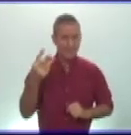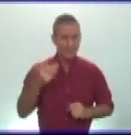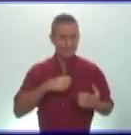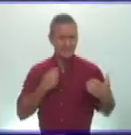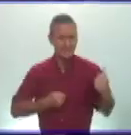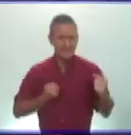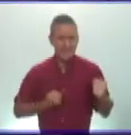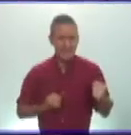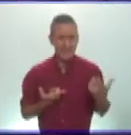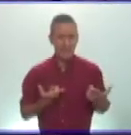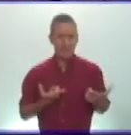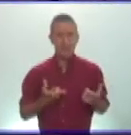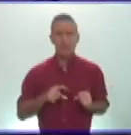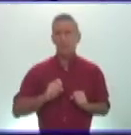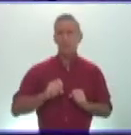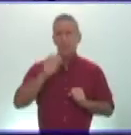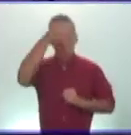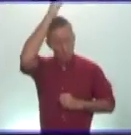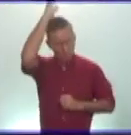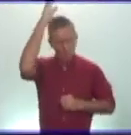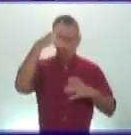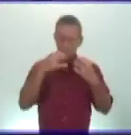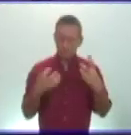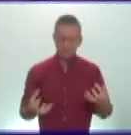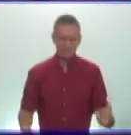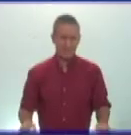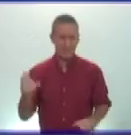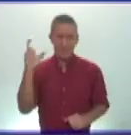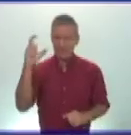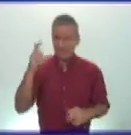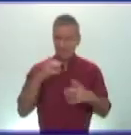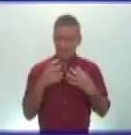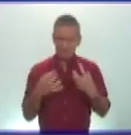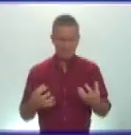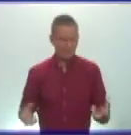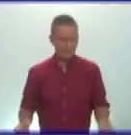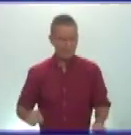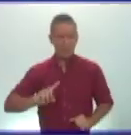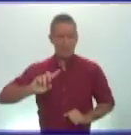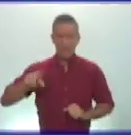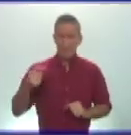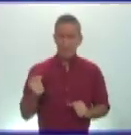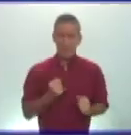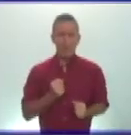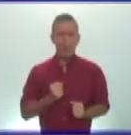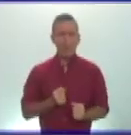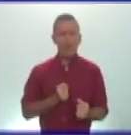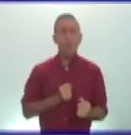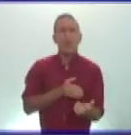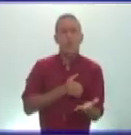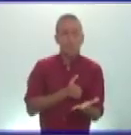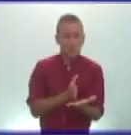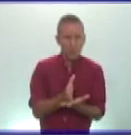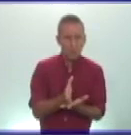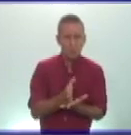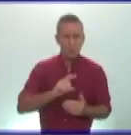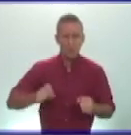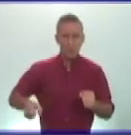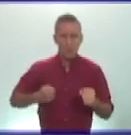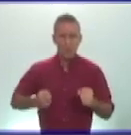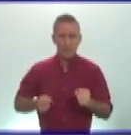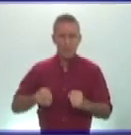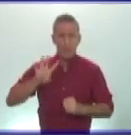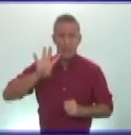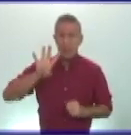cual básicamente los romanos destruyeron toda cartago a partir del año 214 antes de cristo comenzaron las cuatro guerras macedónicas